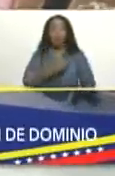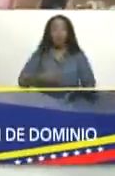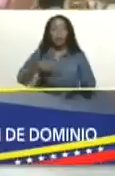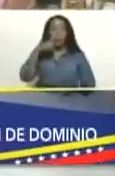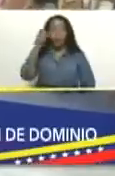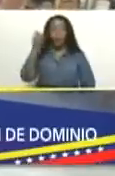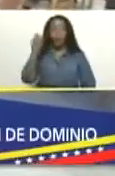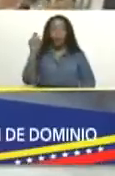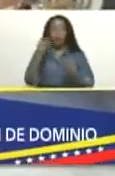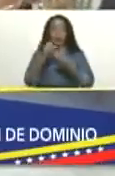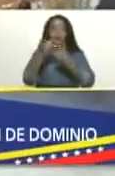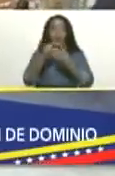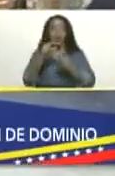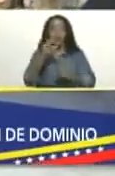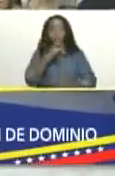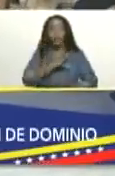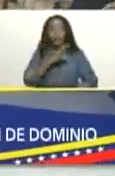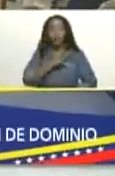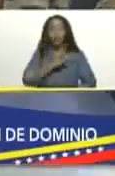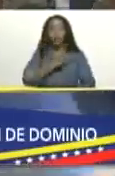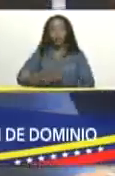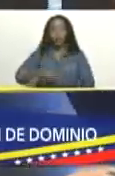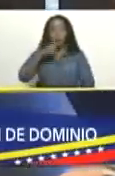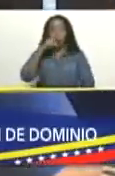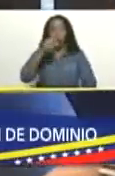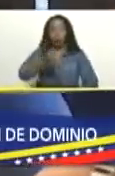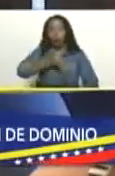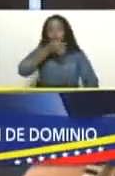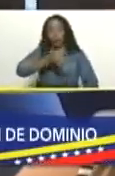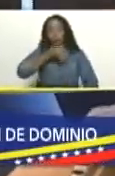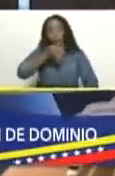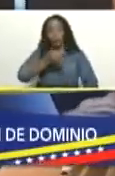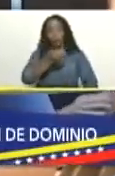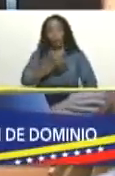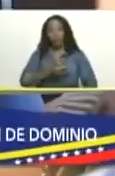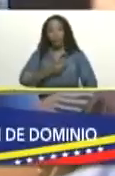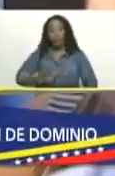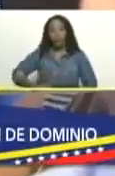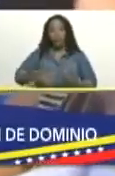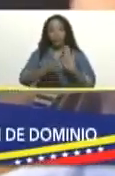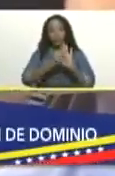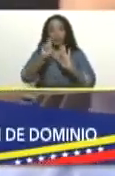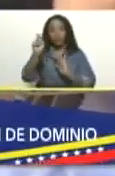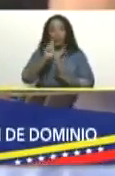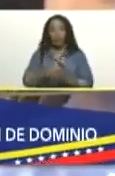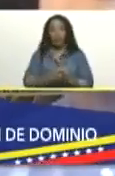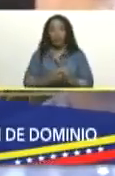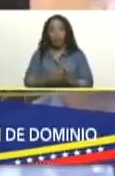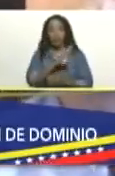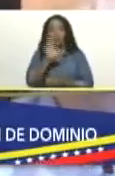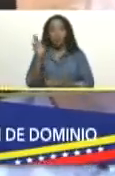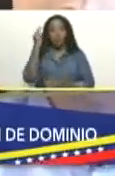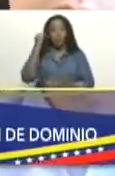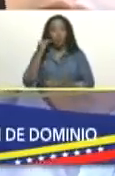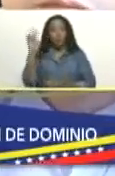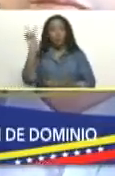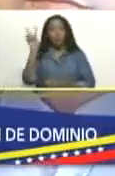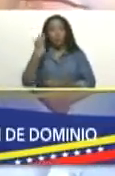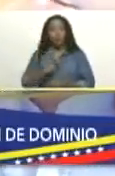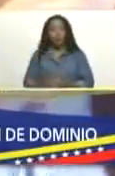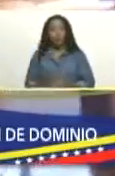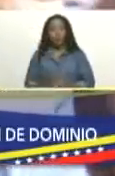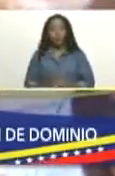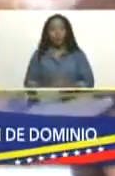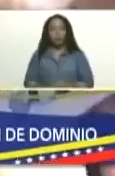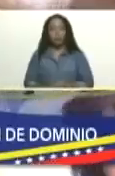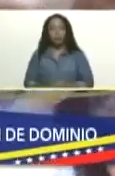Maduro Moros. Presidente Constitucional de la República Bolivariana de Venezuela.